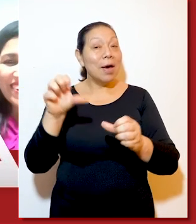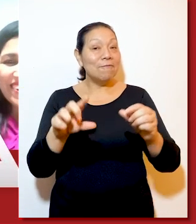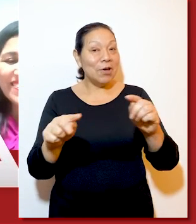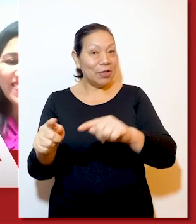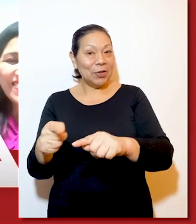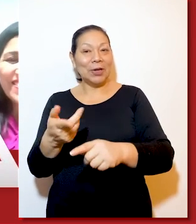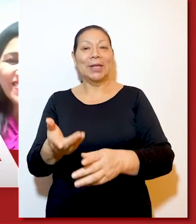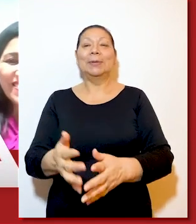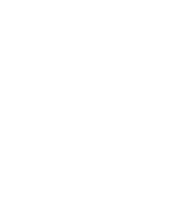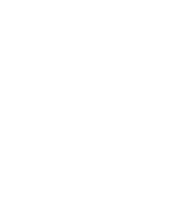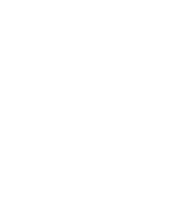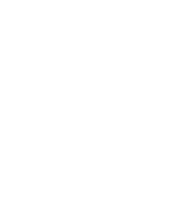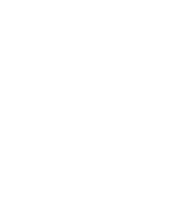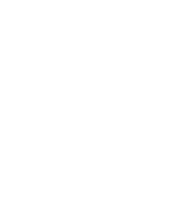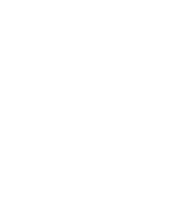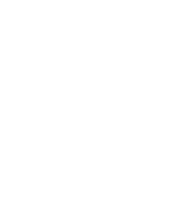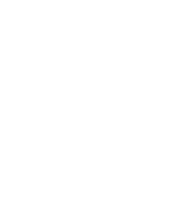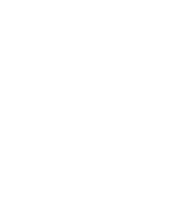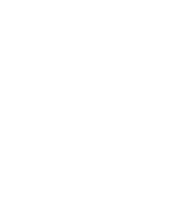CEO de Laboratoria.